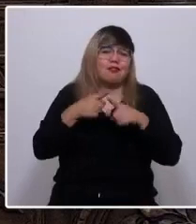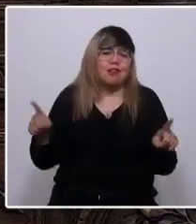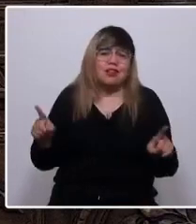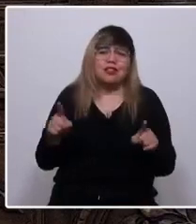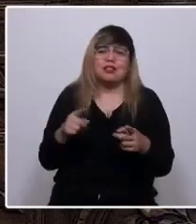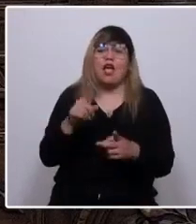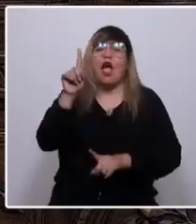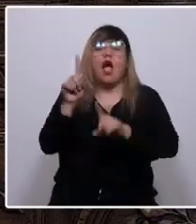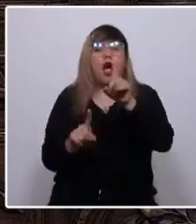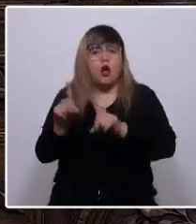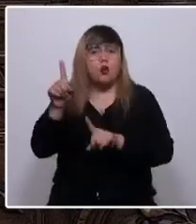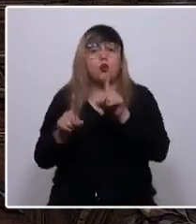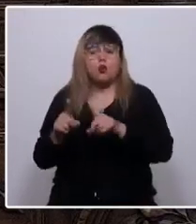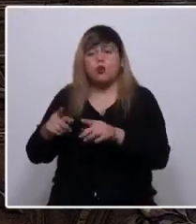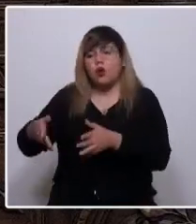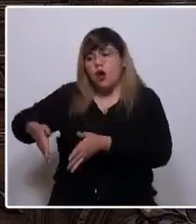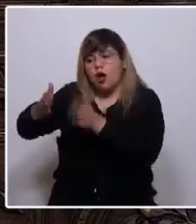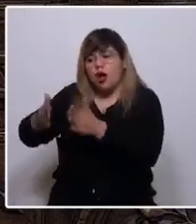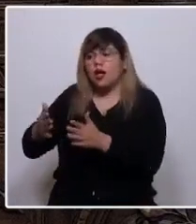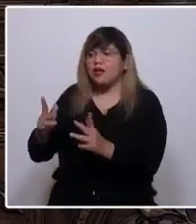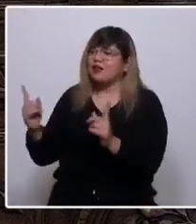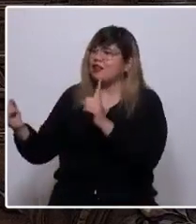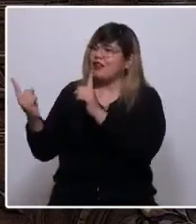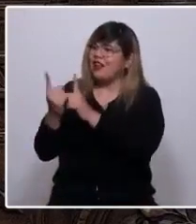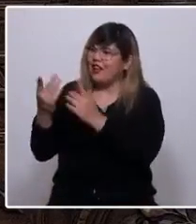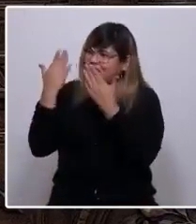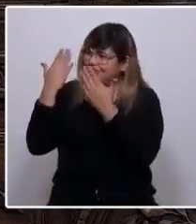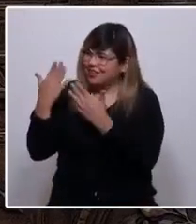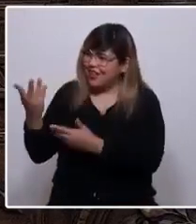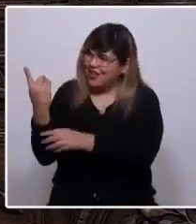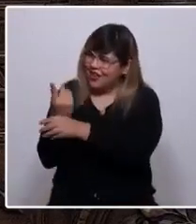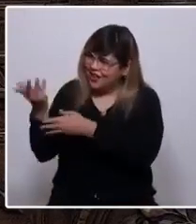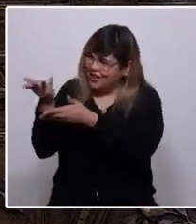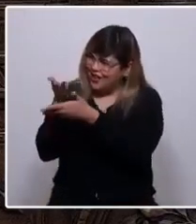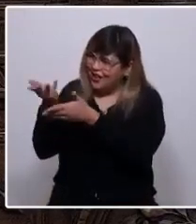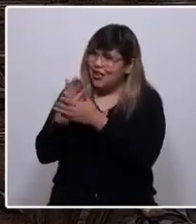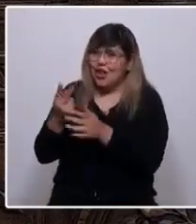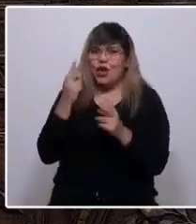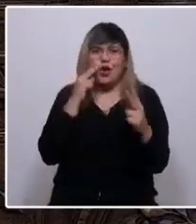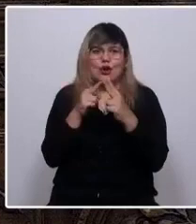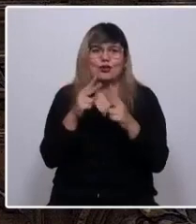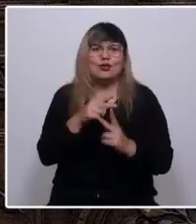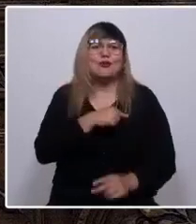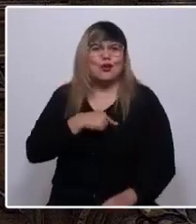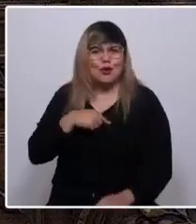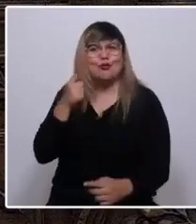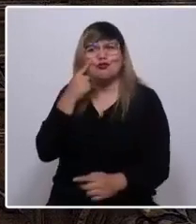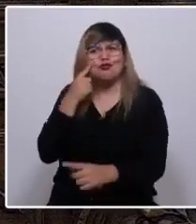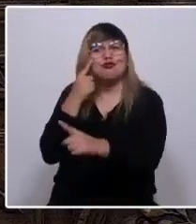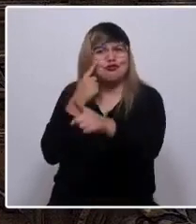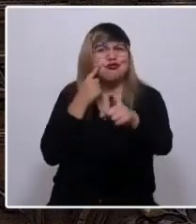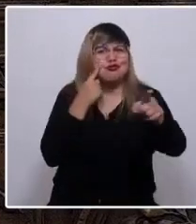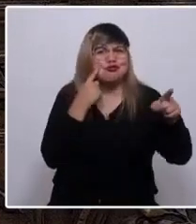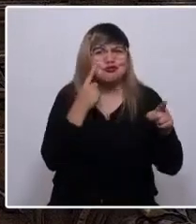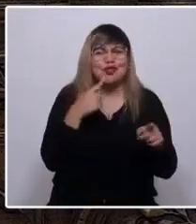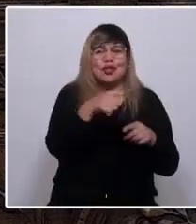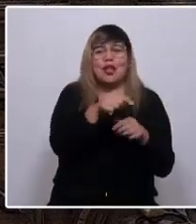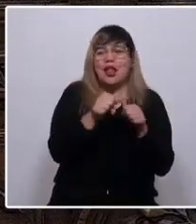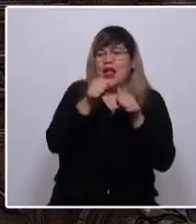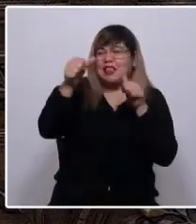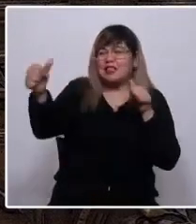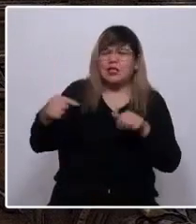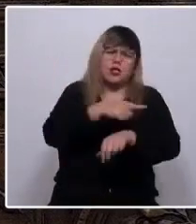donde aún nos detenemos en la calle a saludarnos y a conversar. Nos conocemos por nuestros nombres. Las distancias se miden en horas